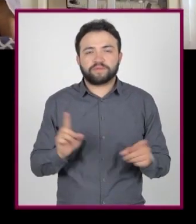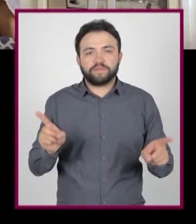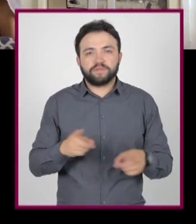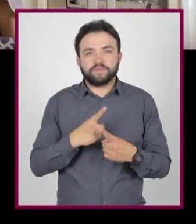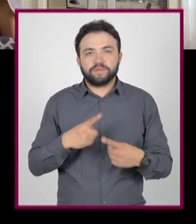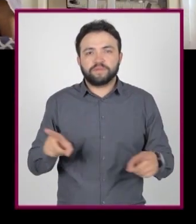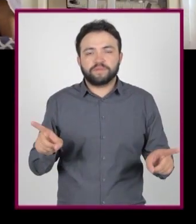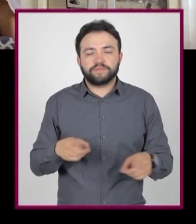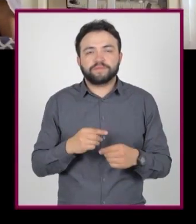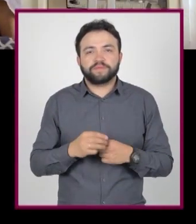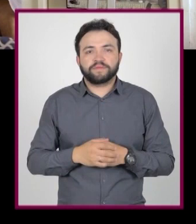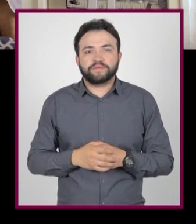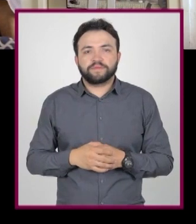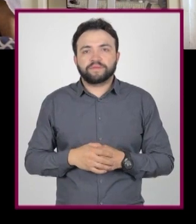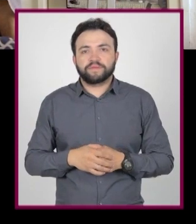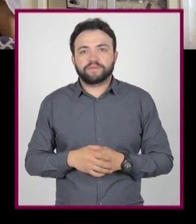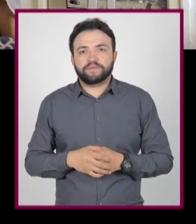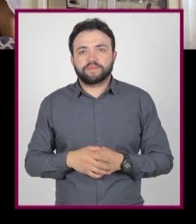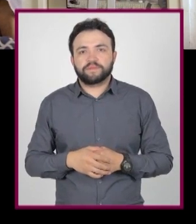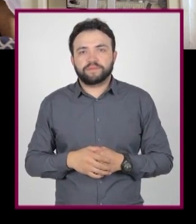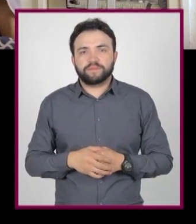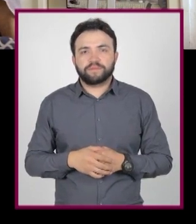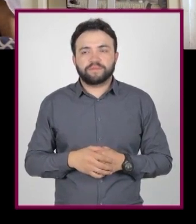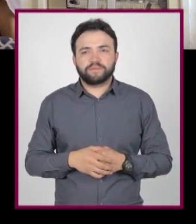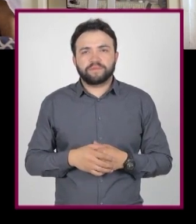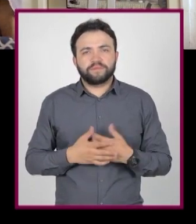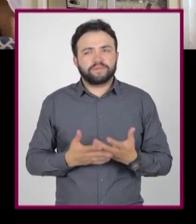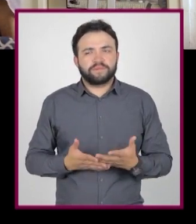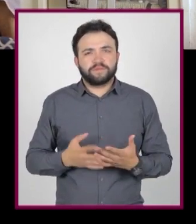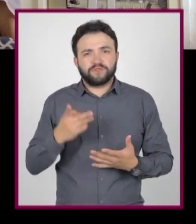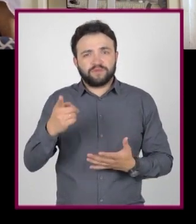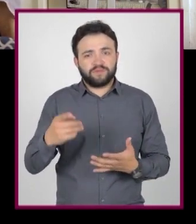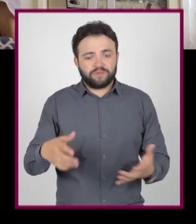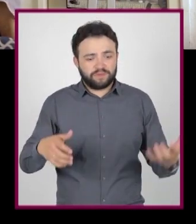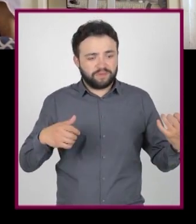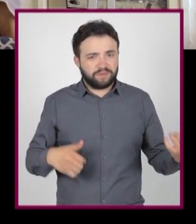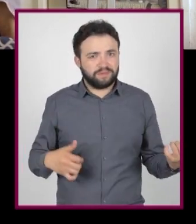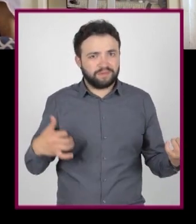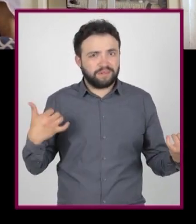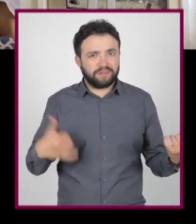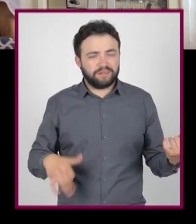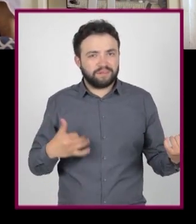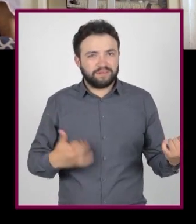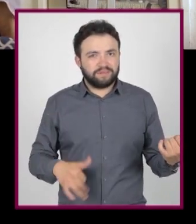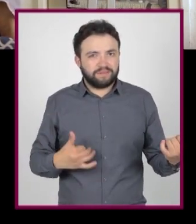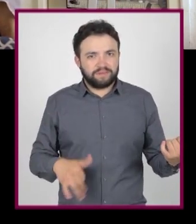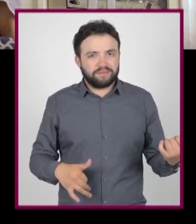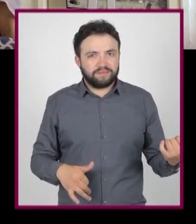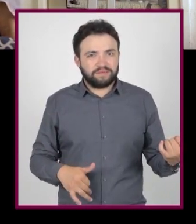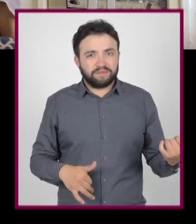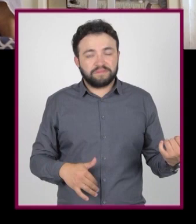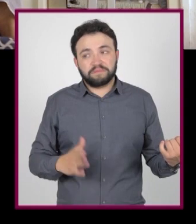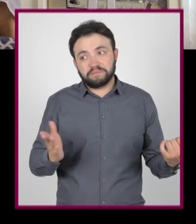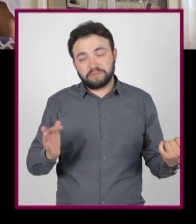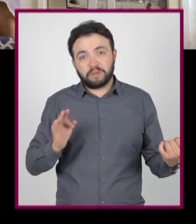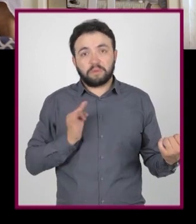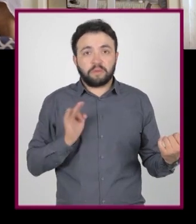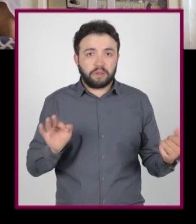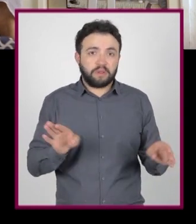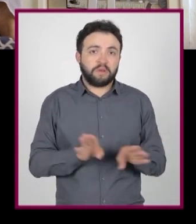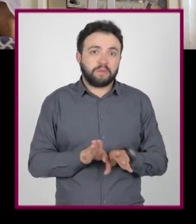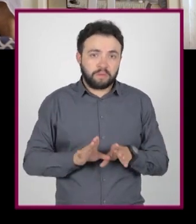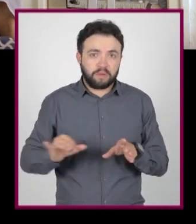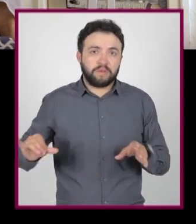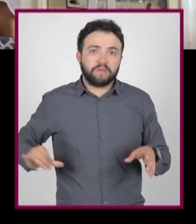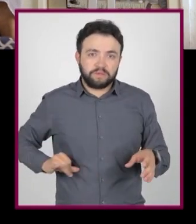Me quieren agitar. Me incitan a gritar. El hecho de tomar la guitarra y tocar por tocar puede despertar